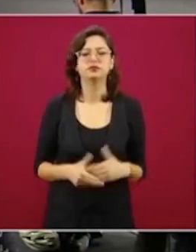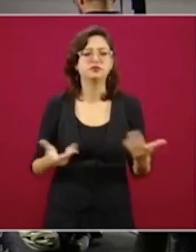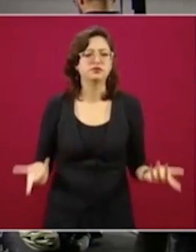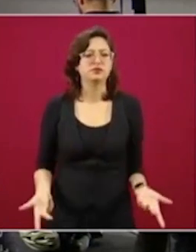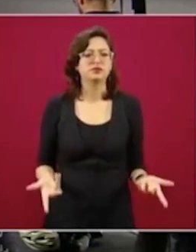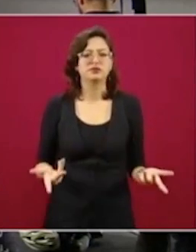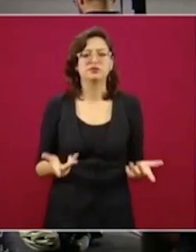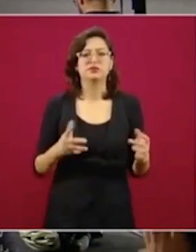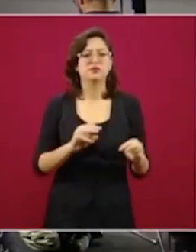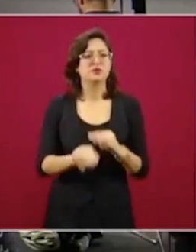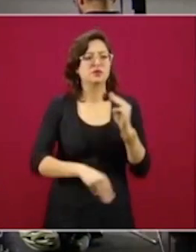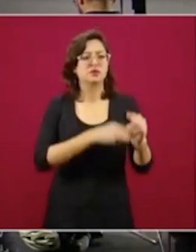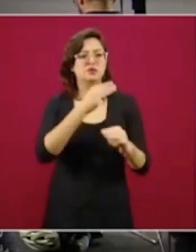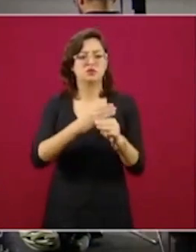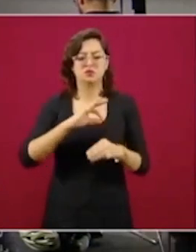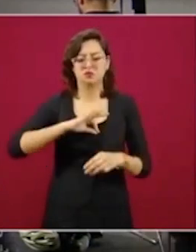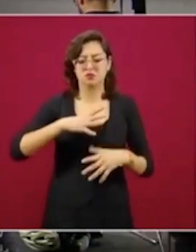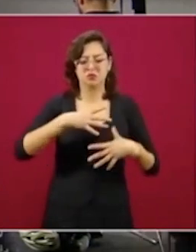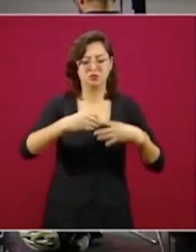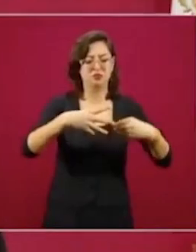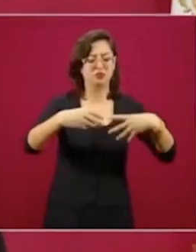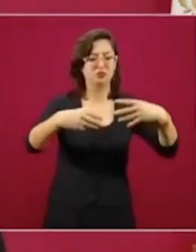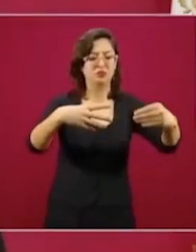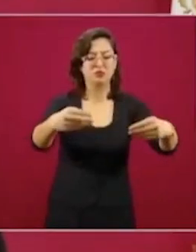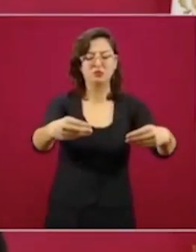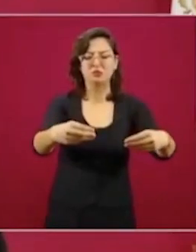más fallecimientos en el mundo.